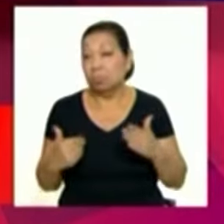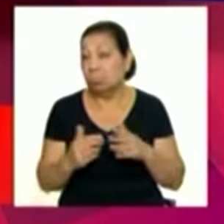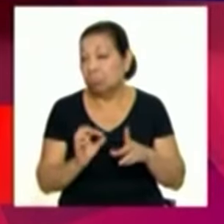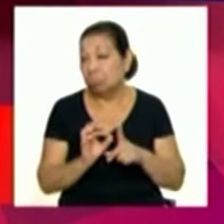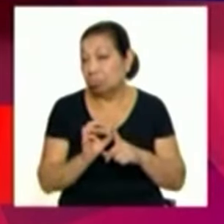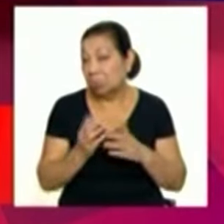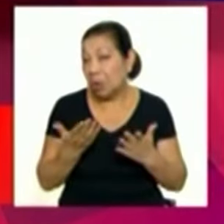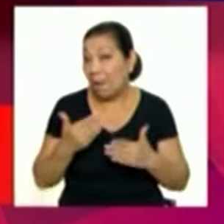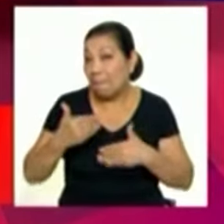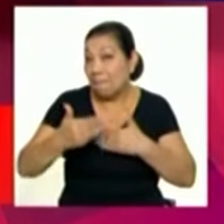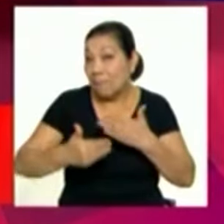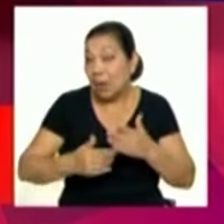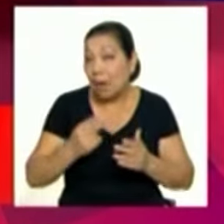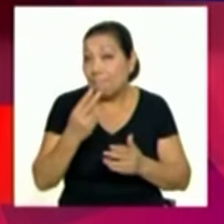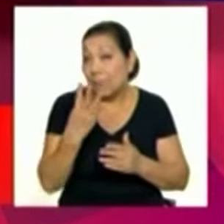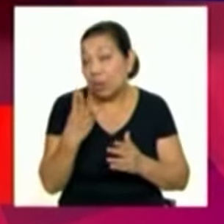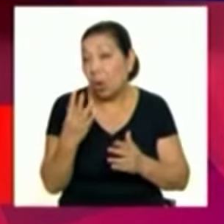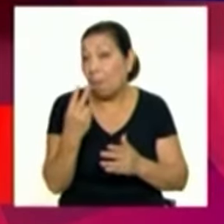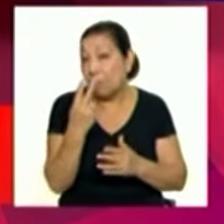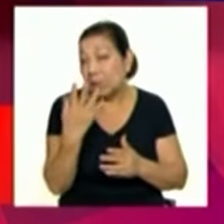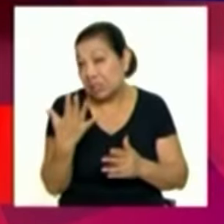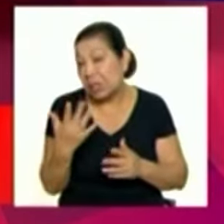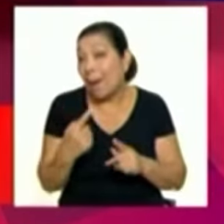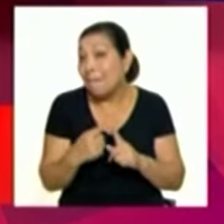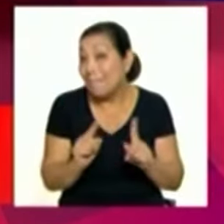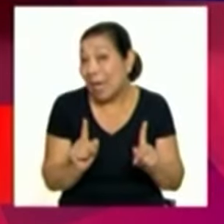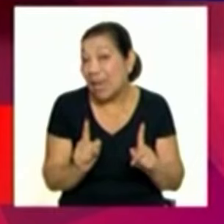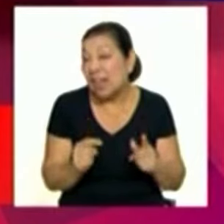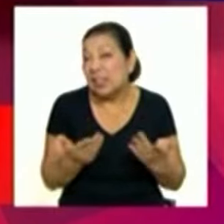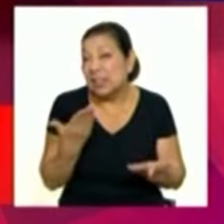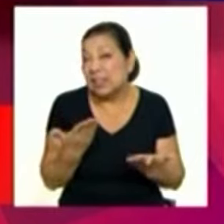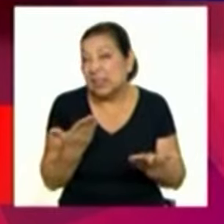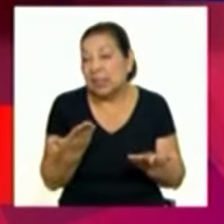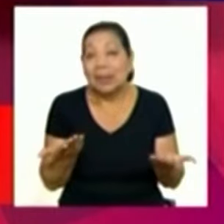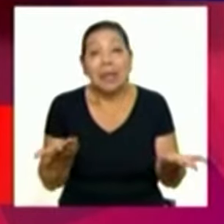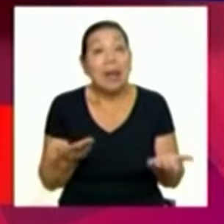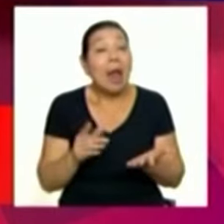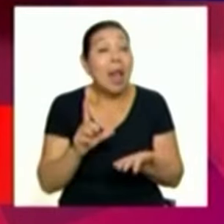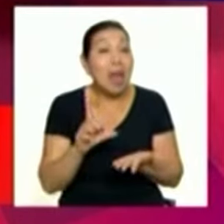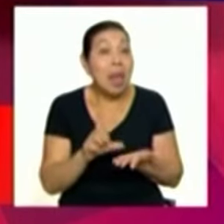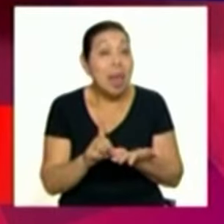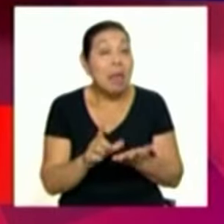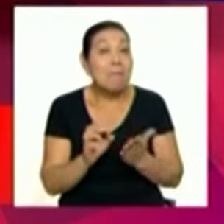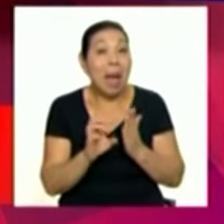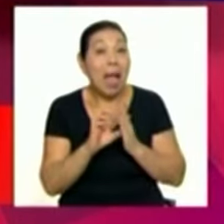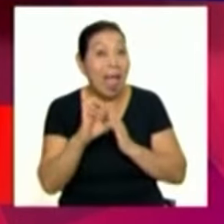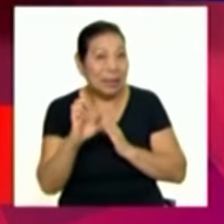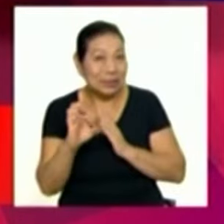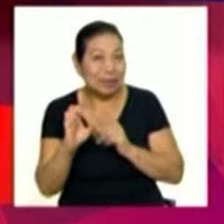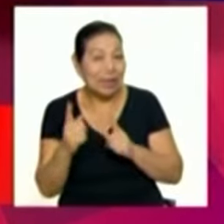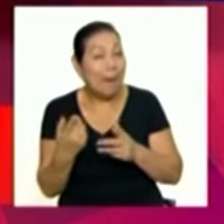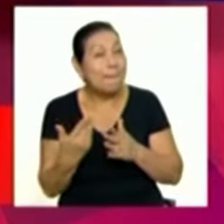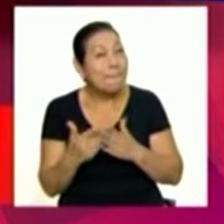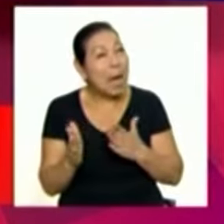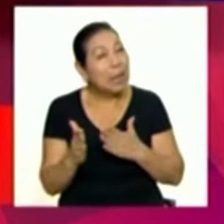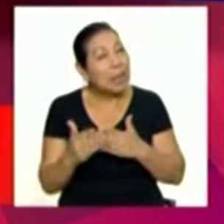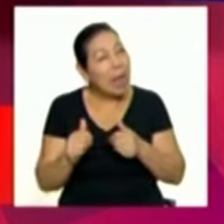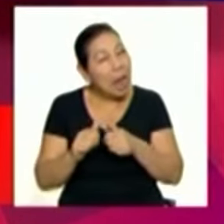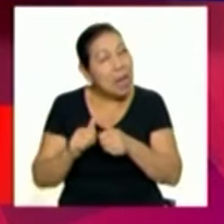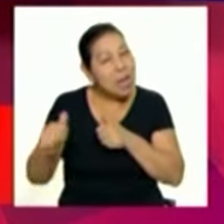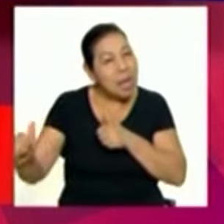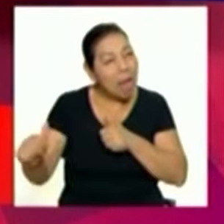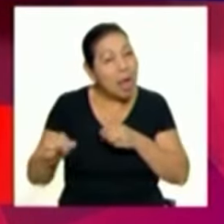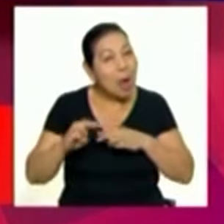temperaturas próximas a los 24, 25, pero sobre todo en los sectores de Lima Oeste, que son las zonas que están más